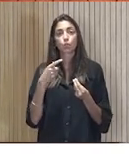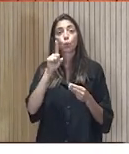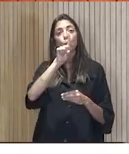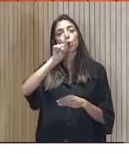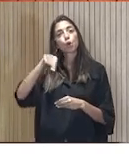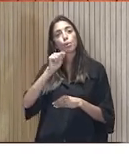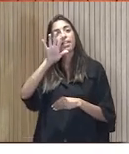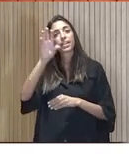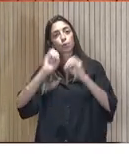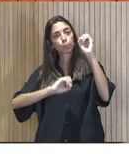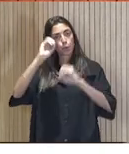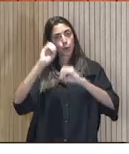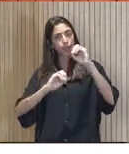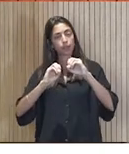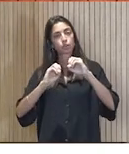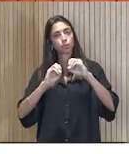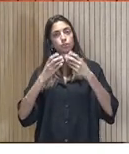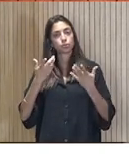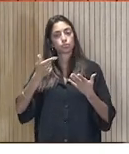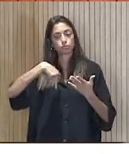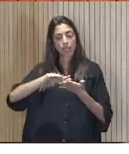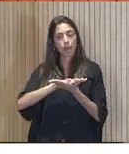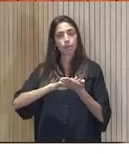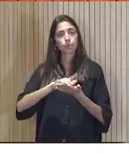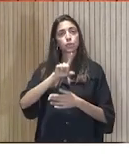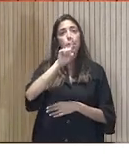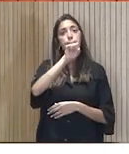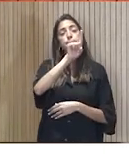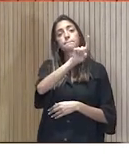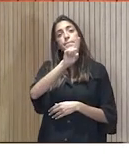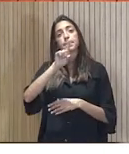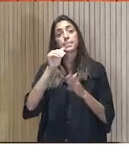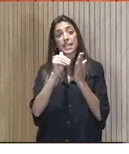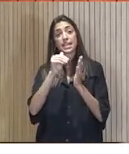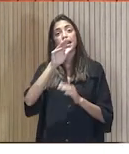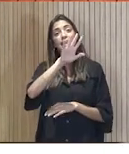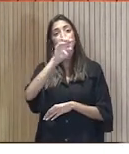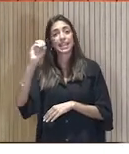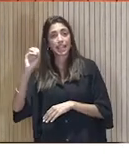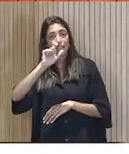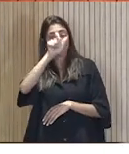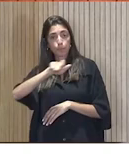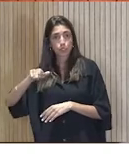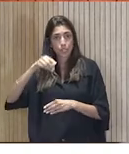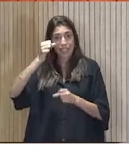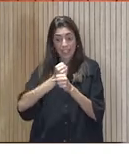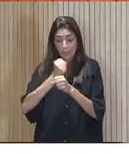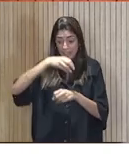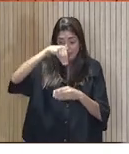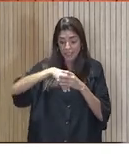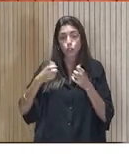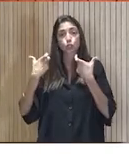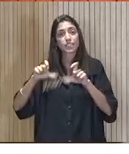,5 casi por ciento. Hablamos de 500.000 personas que están trabajando dentro del tercer sector y hablamos